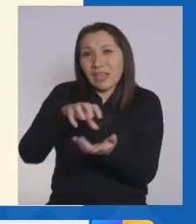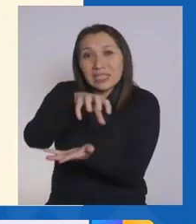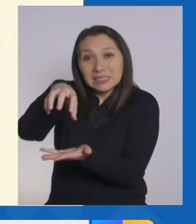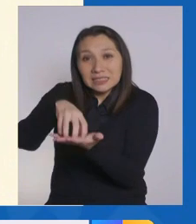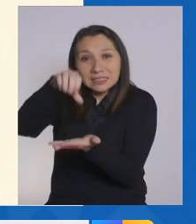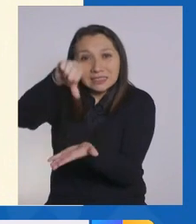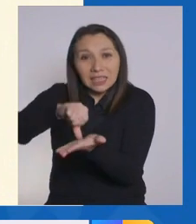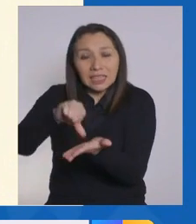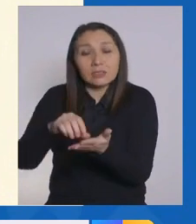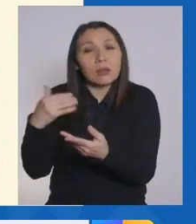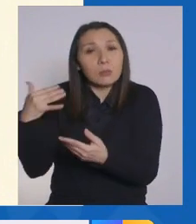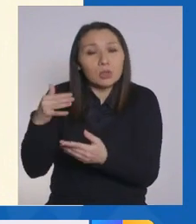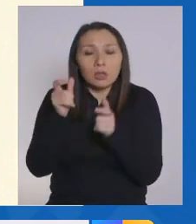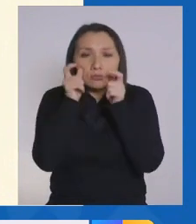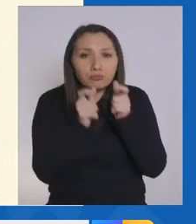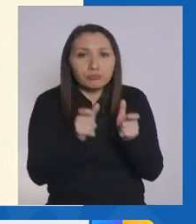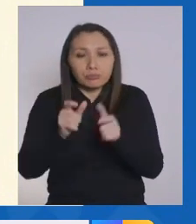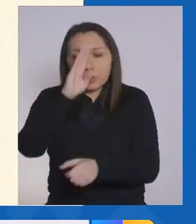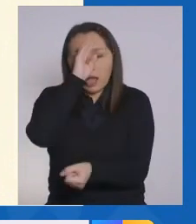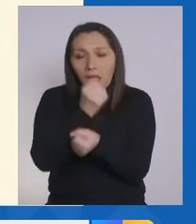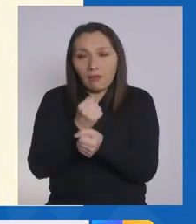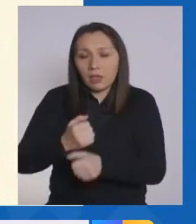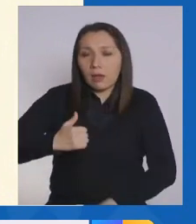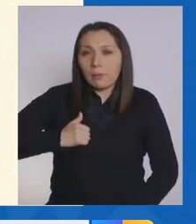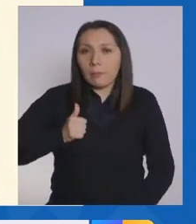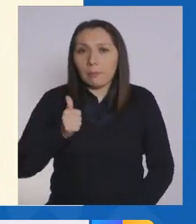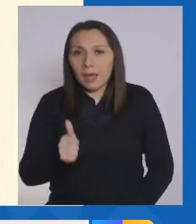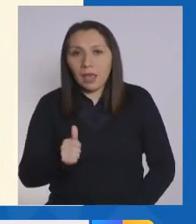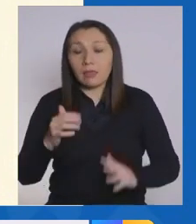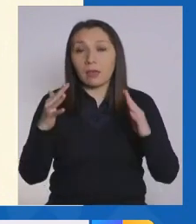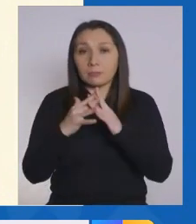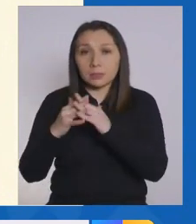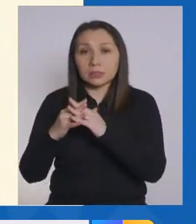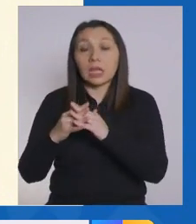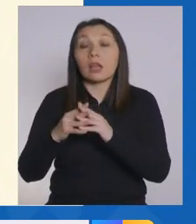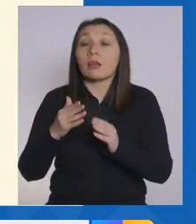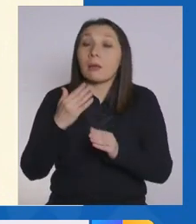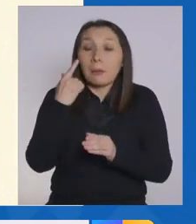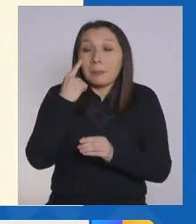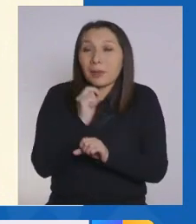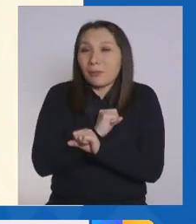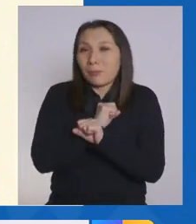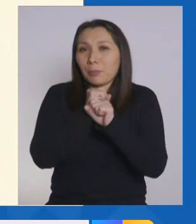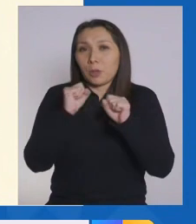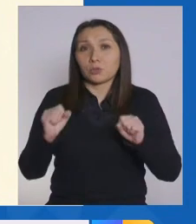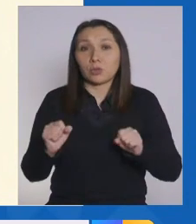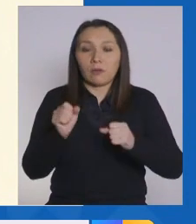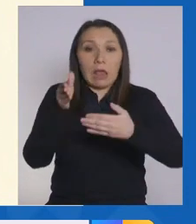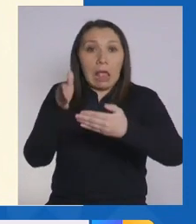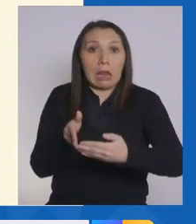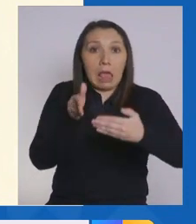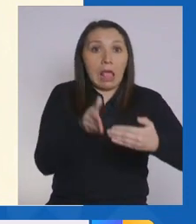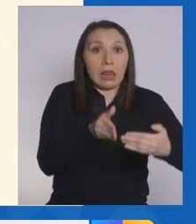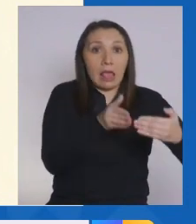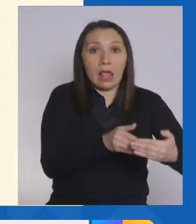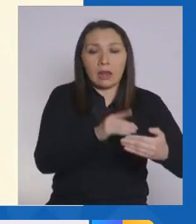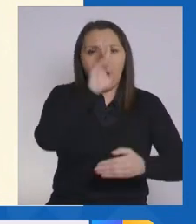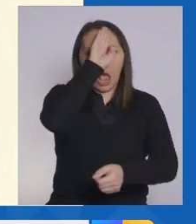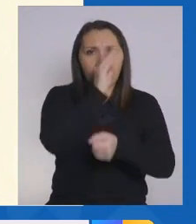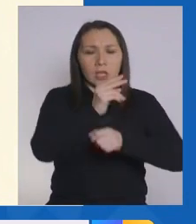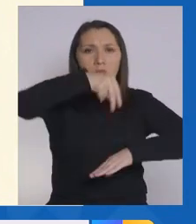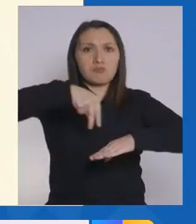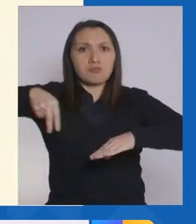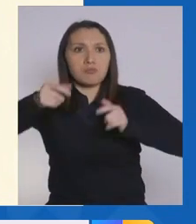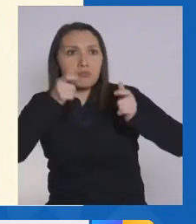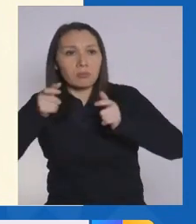a estar fiscalizando con carabineros, con PDI, con el Ejército, pero es imposible tener un carabinero en cada esquina o un fiscalizador.